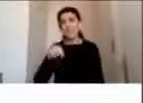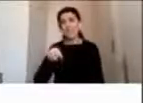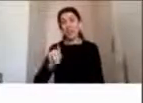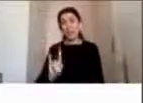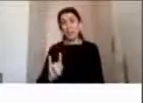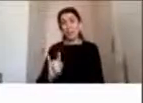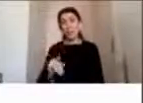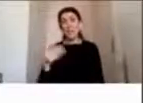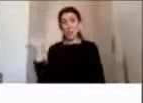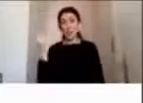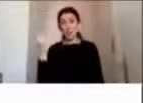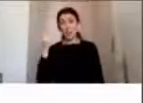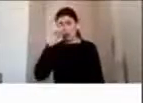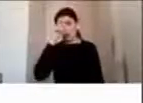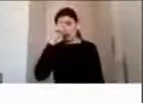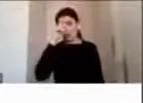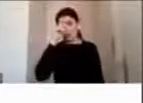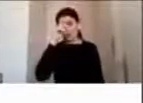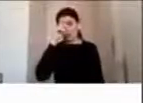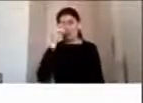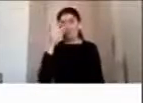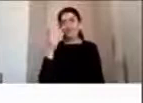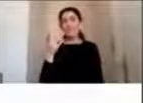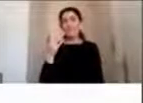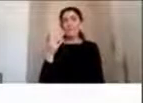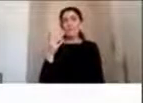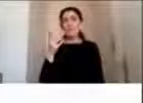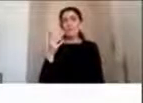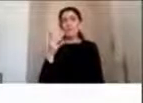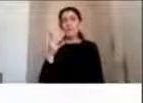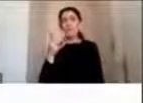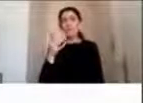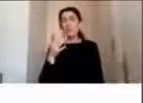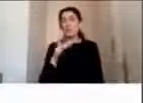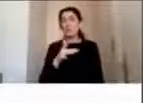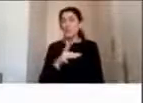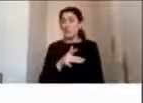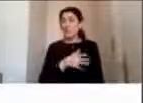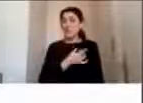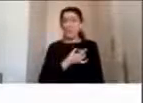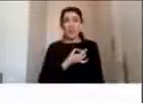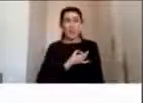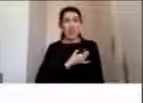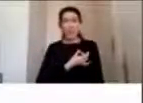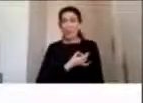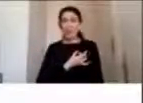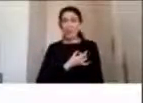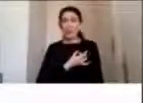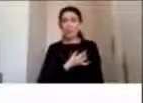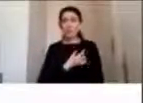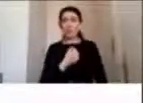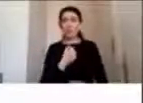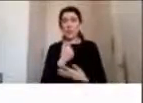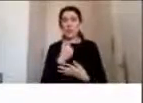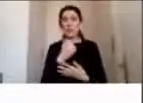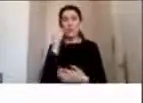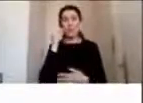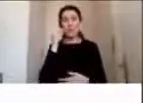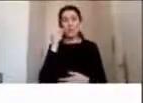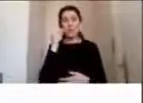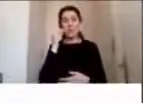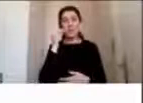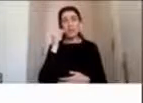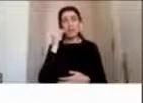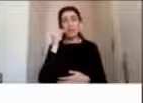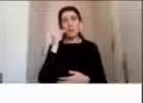urgencia hospitalaria, es súper doloroso atender a niños con herida importante y con situaciones de riesgo vital y sobre